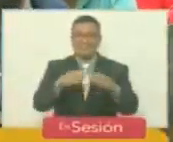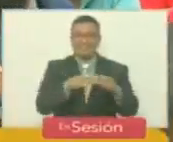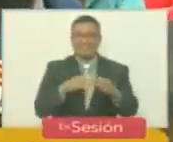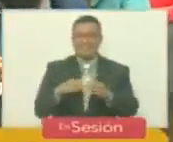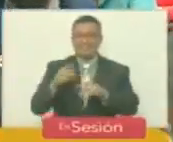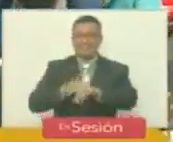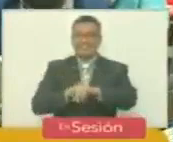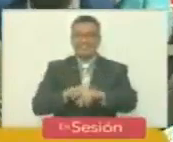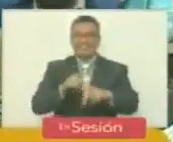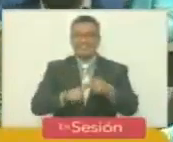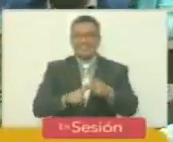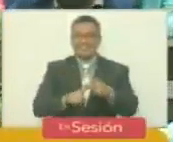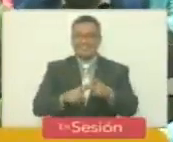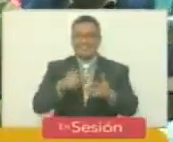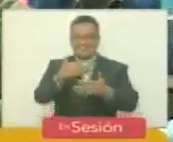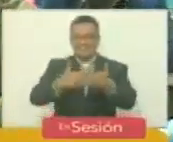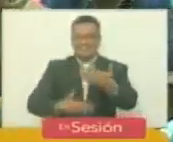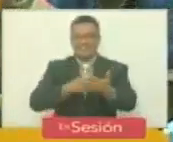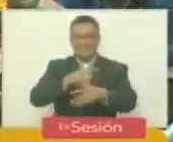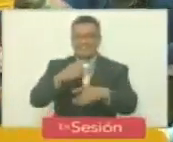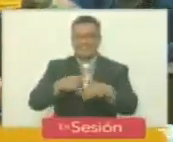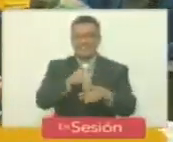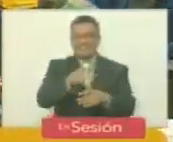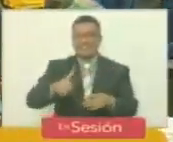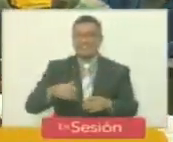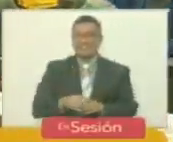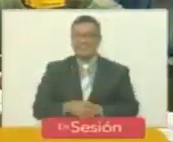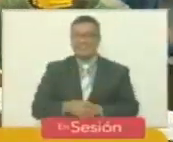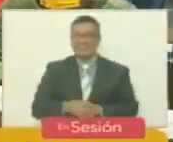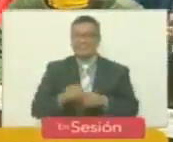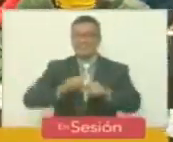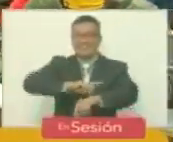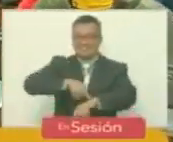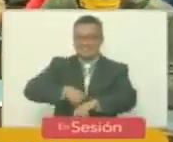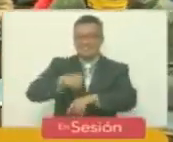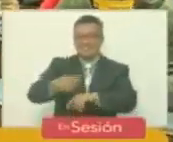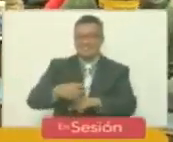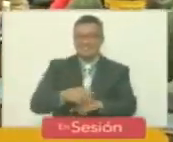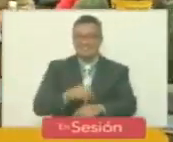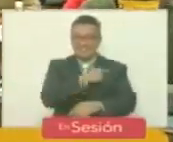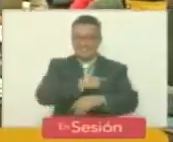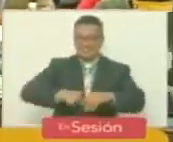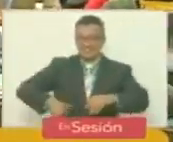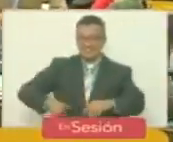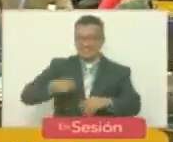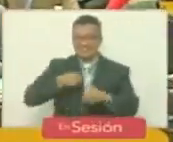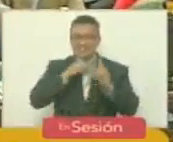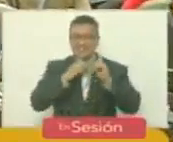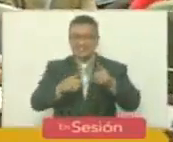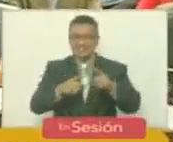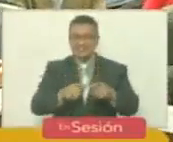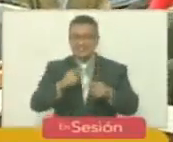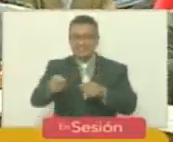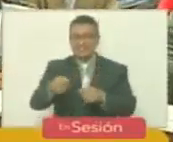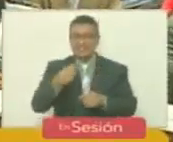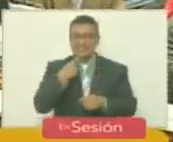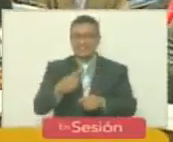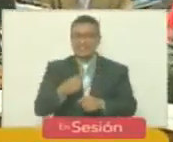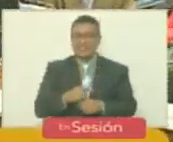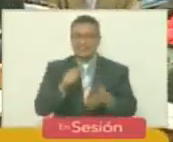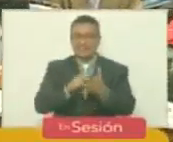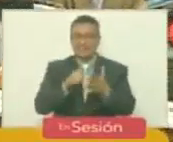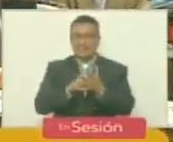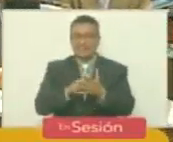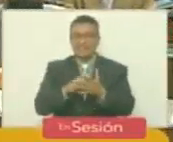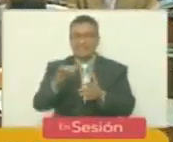de la elaboración de los informes correspondientes. Posteriormente, el presidente cedió el derecho de palabra para punto de